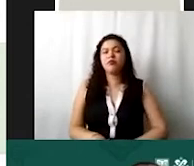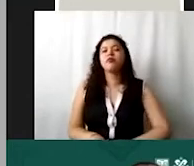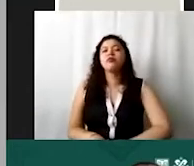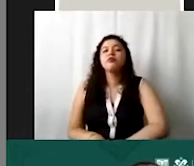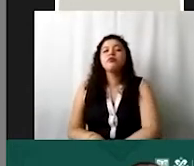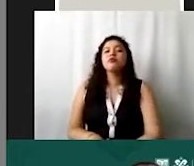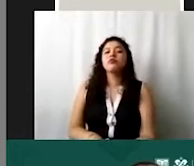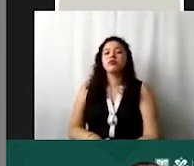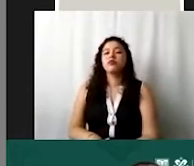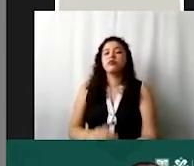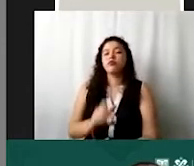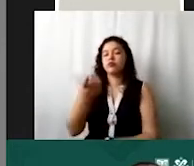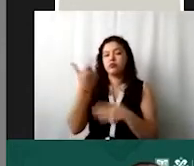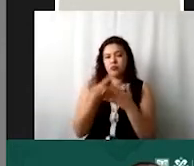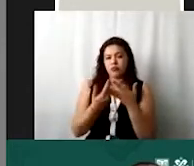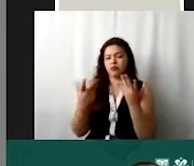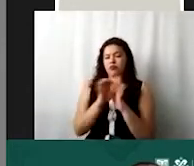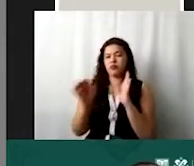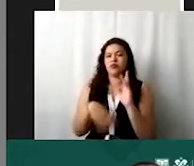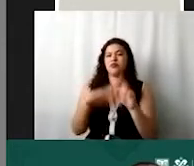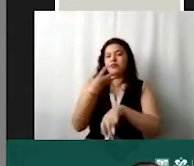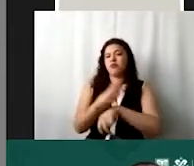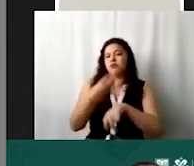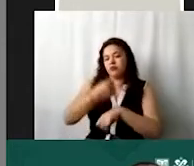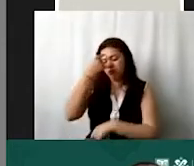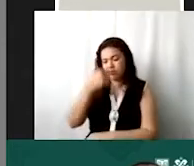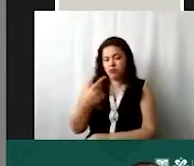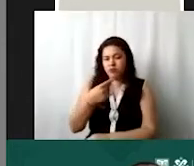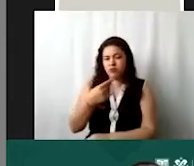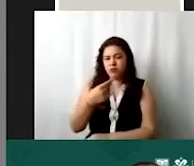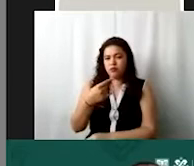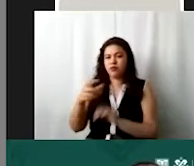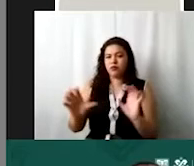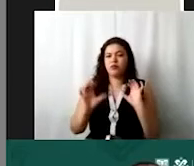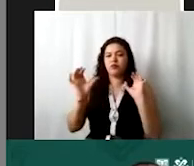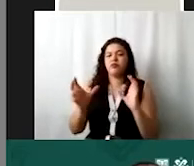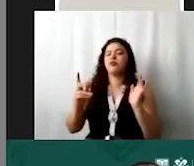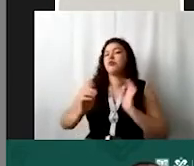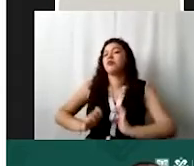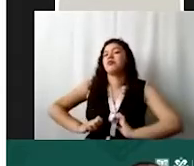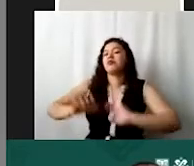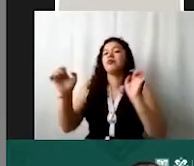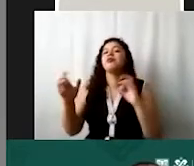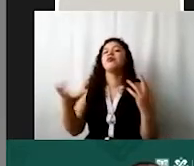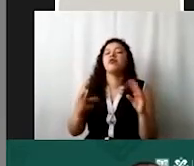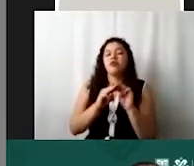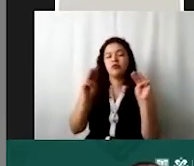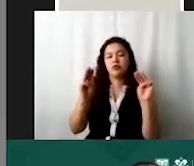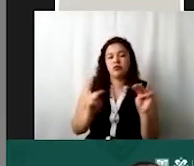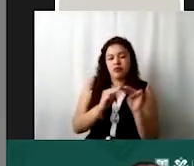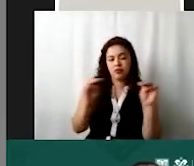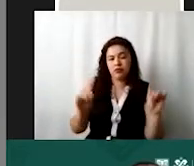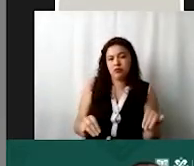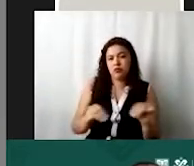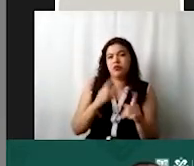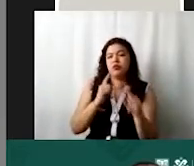otra cuenta. Por ejemplo, mantenimiento de conservación, que aquí puede ser edificios o mobiliario. Ahí suman todo